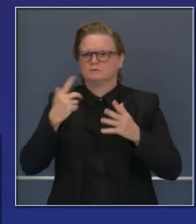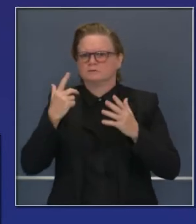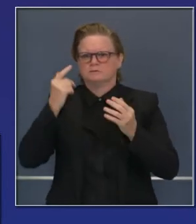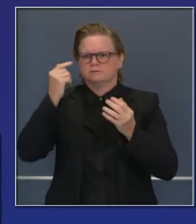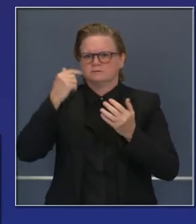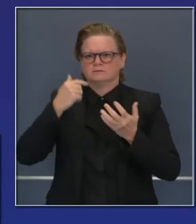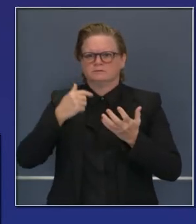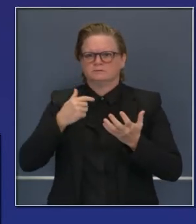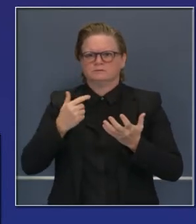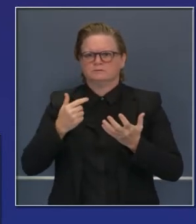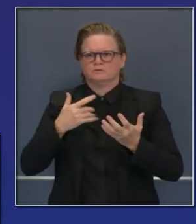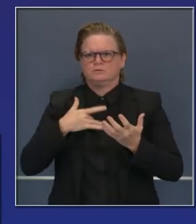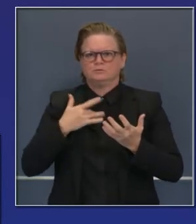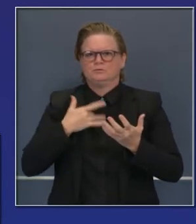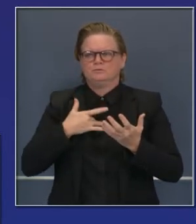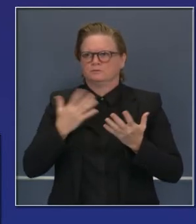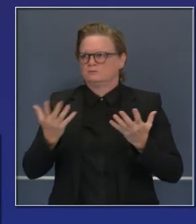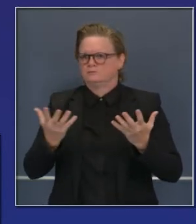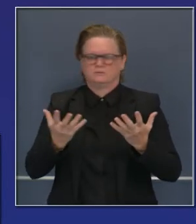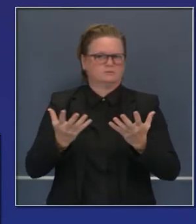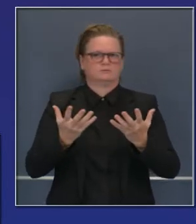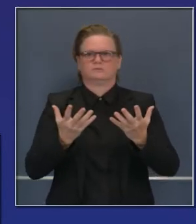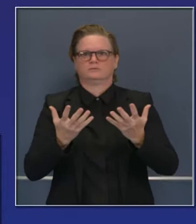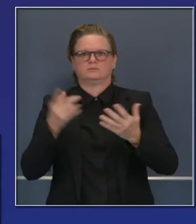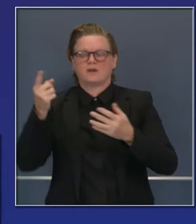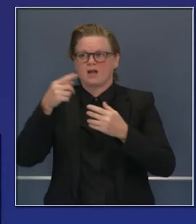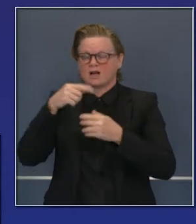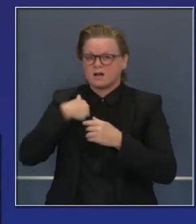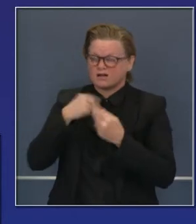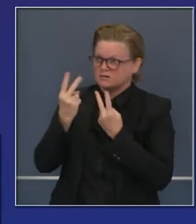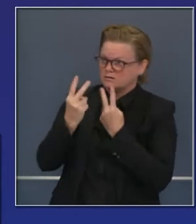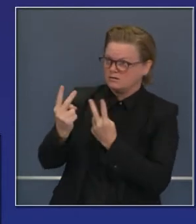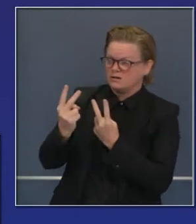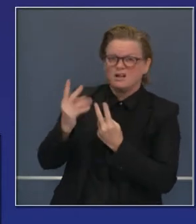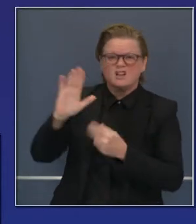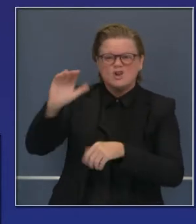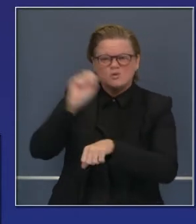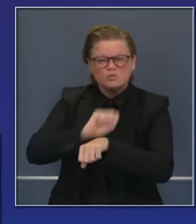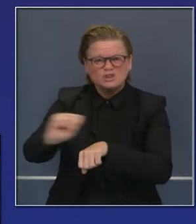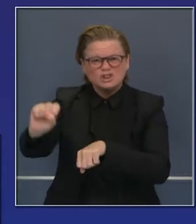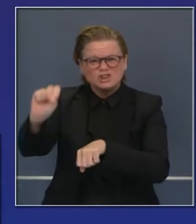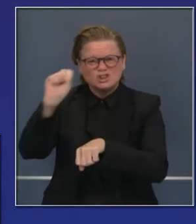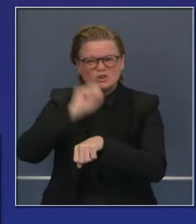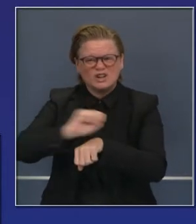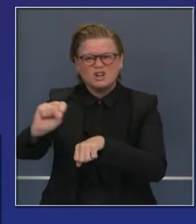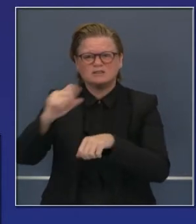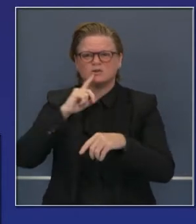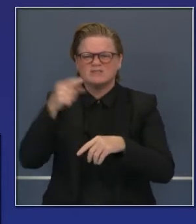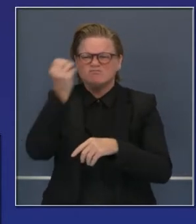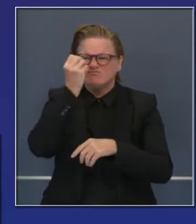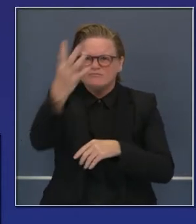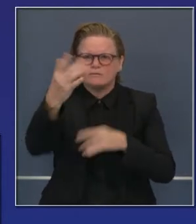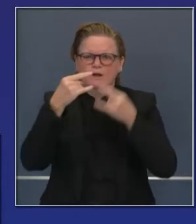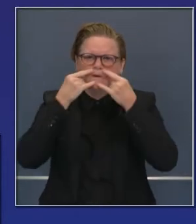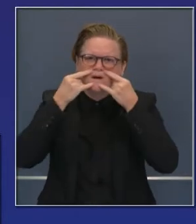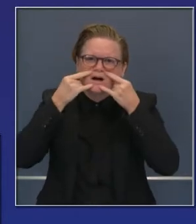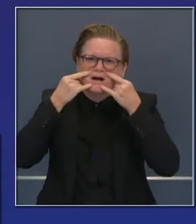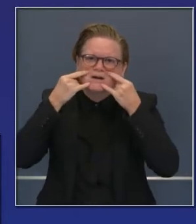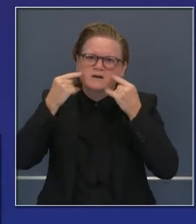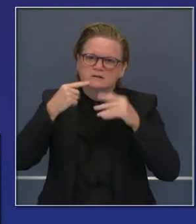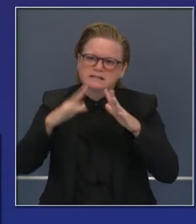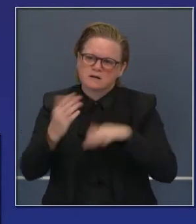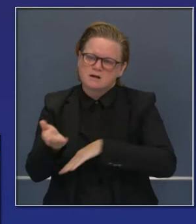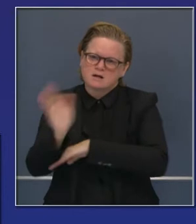el personal es uno de los recursos más importantes para ellos, están fatigadísimos, sus familiares están